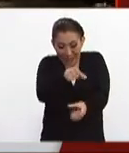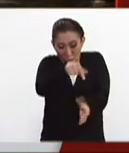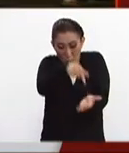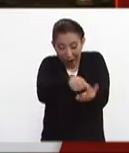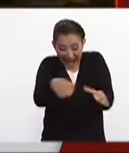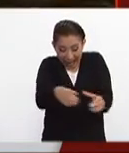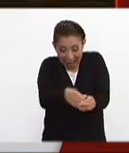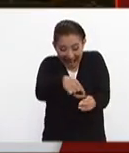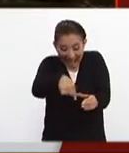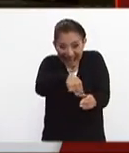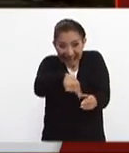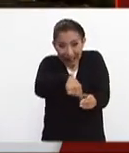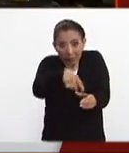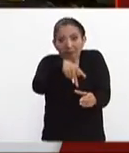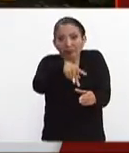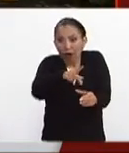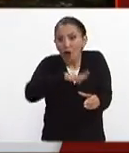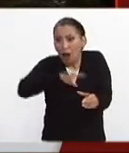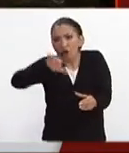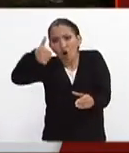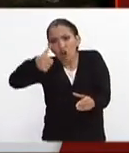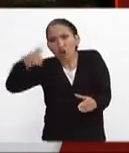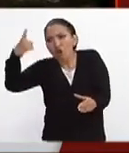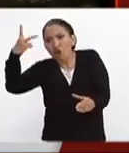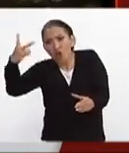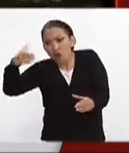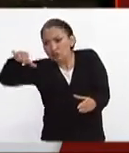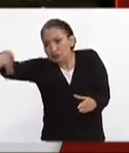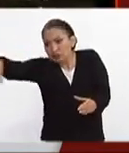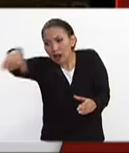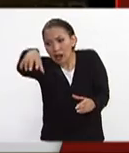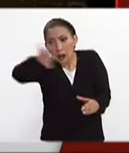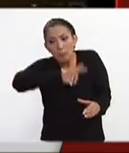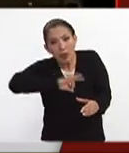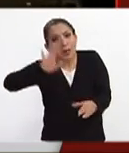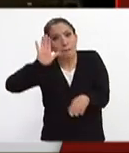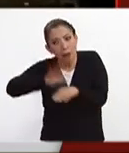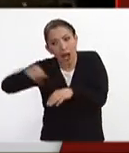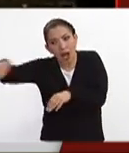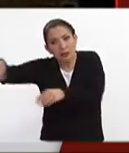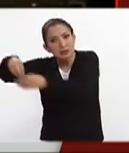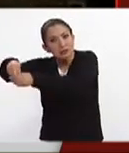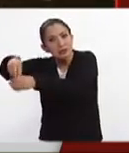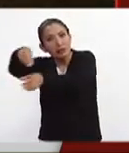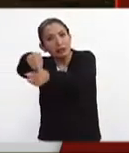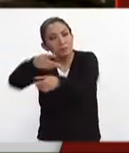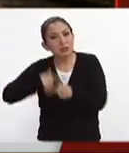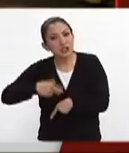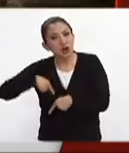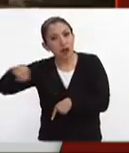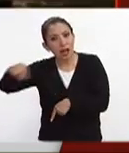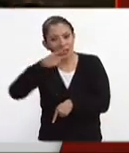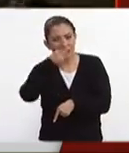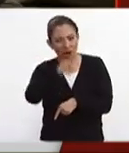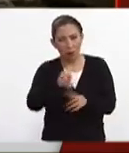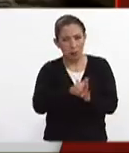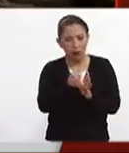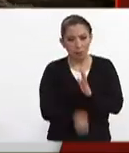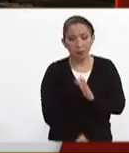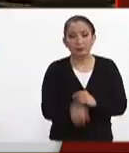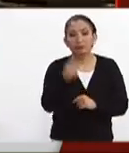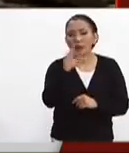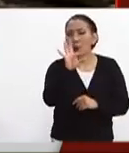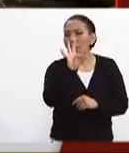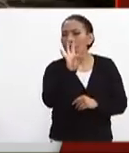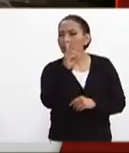específica pero también hay otras dos áreas específicas donde puede haber más personas él nos hablaba de unas